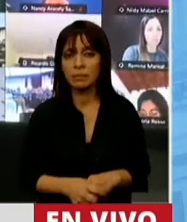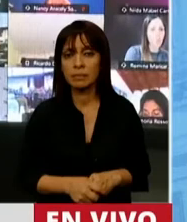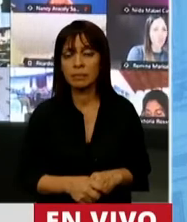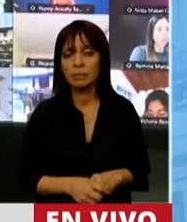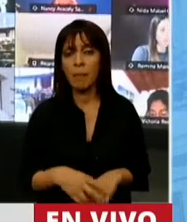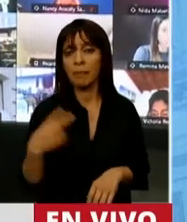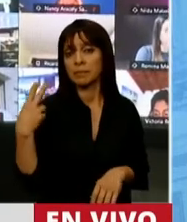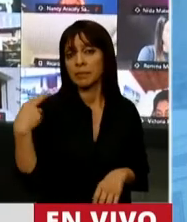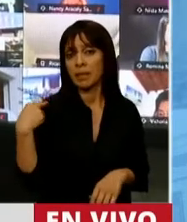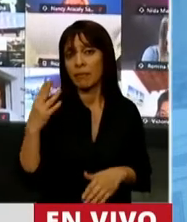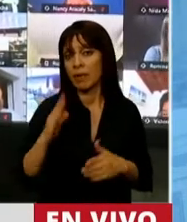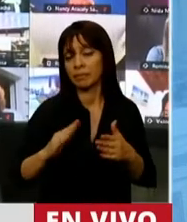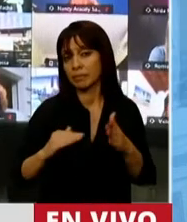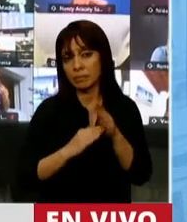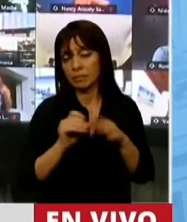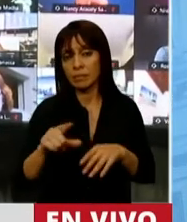jefe de la oposición.